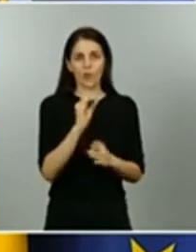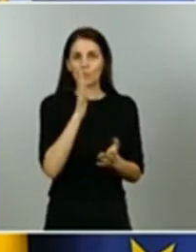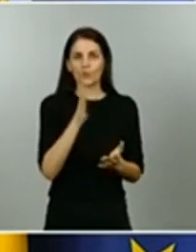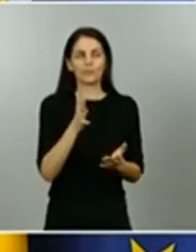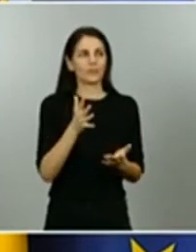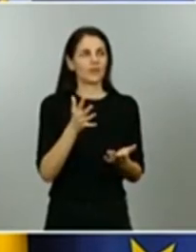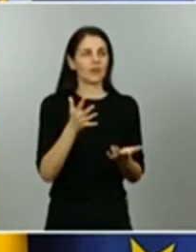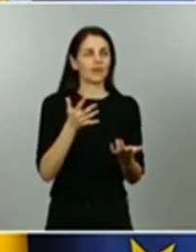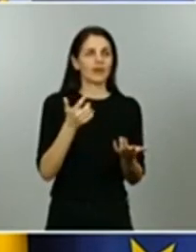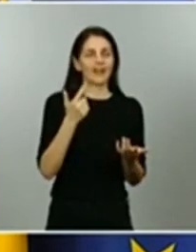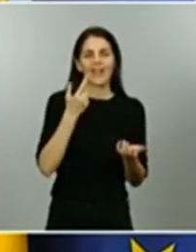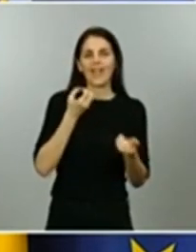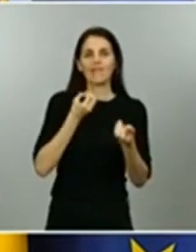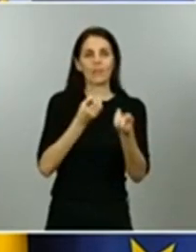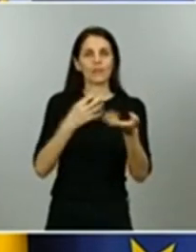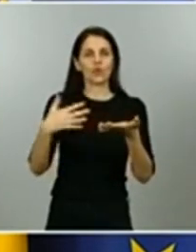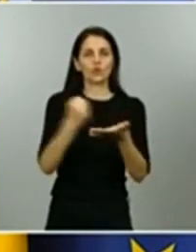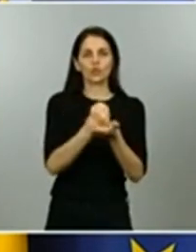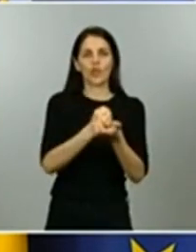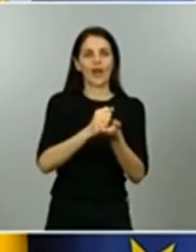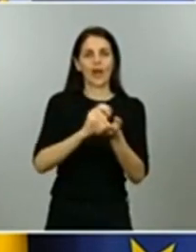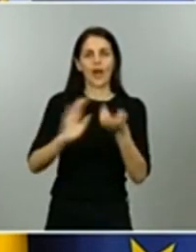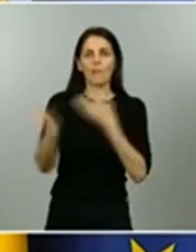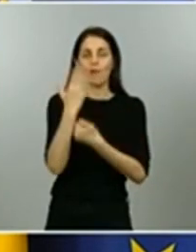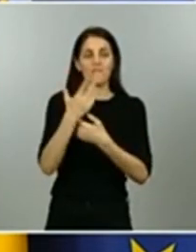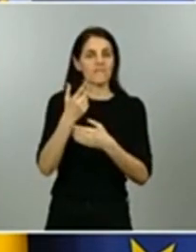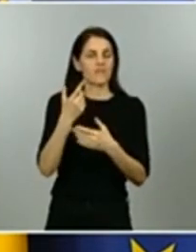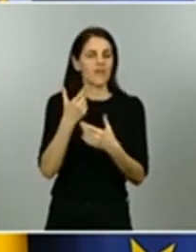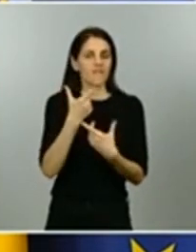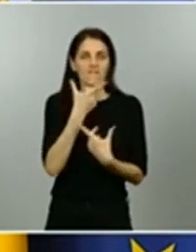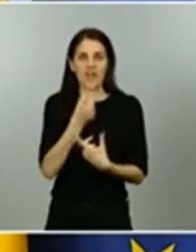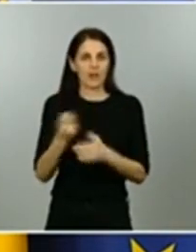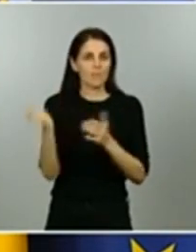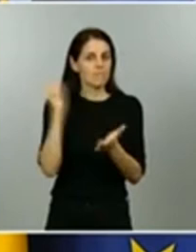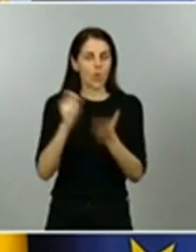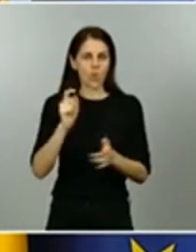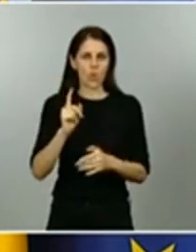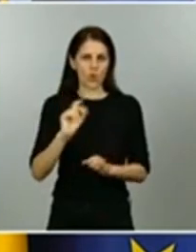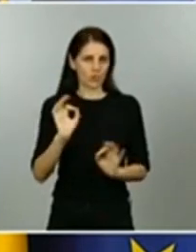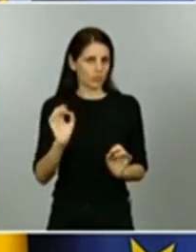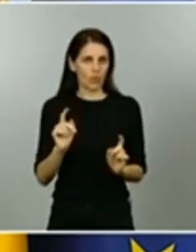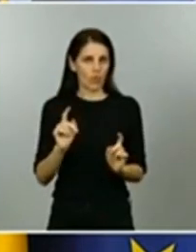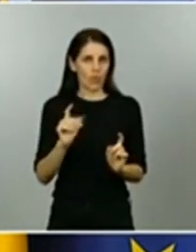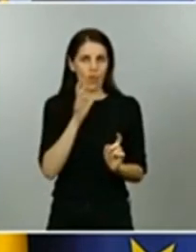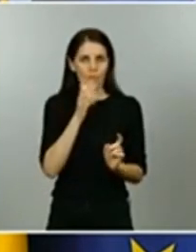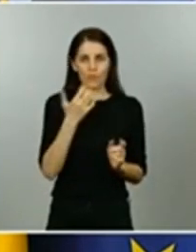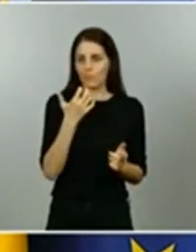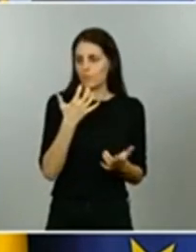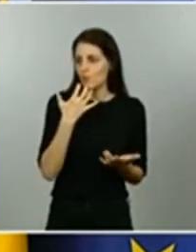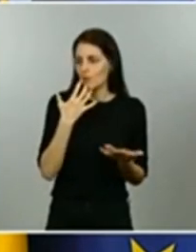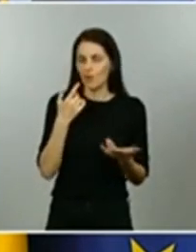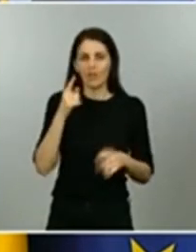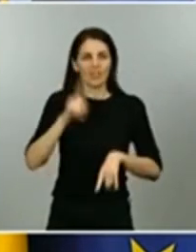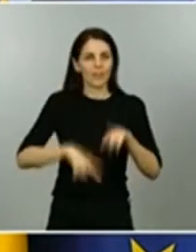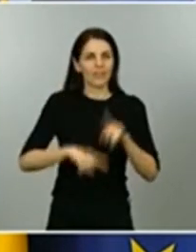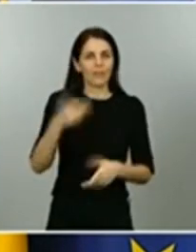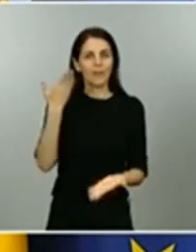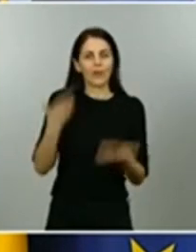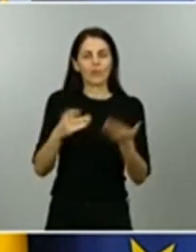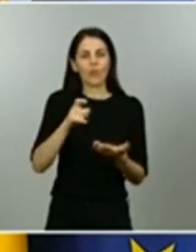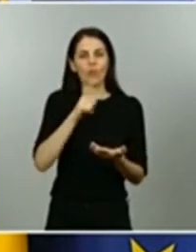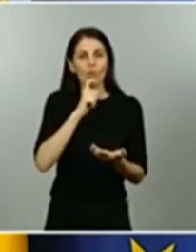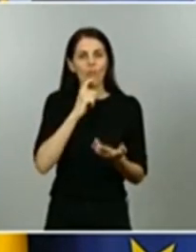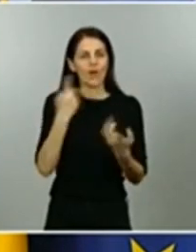inmediatamente no toda la información está disponible al último día que nos interesa valorar alguna requiere un periodo para trabajarla